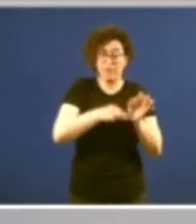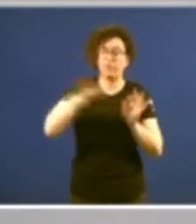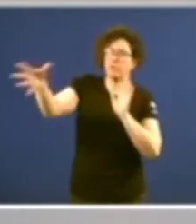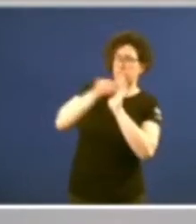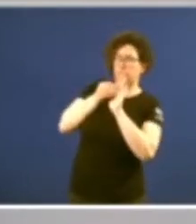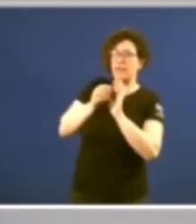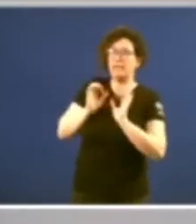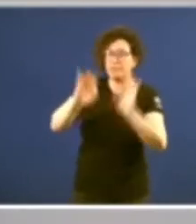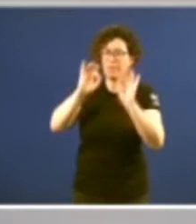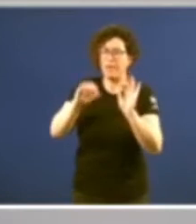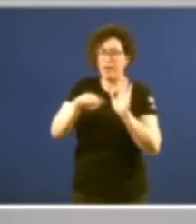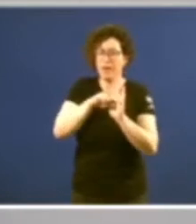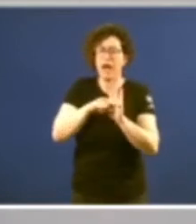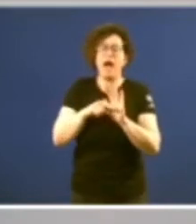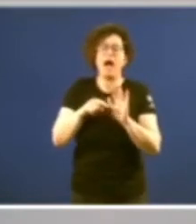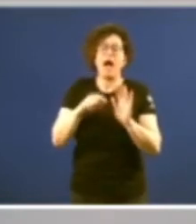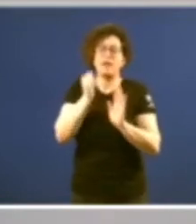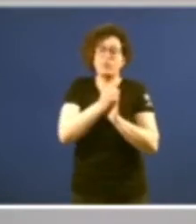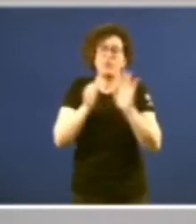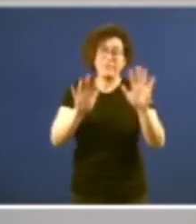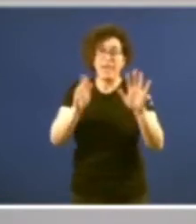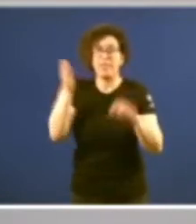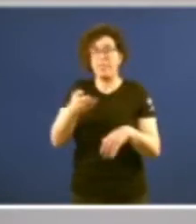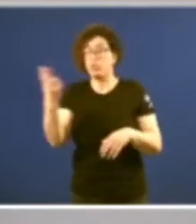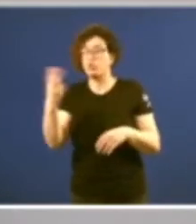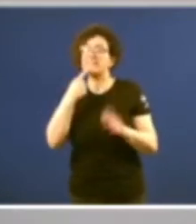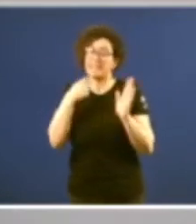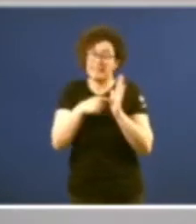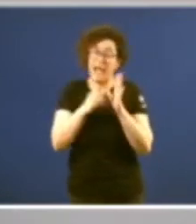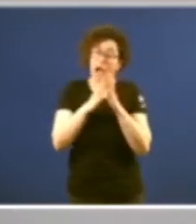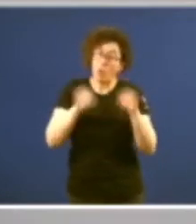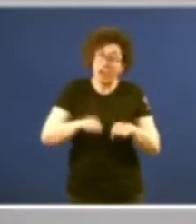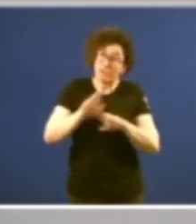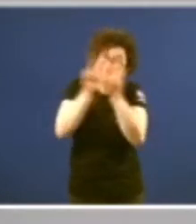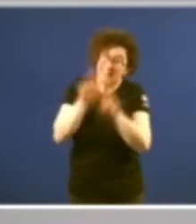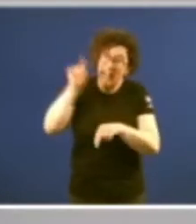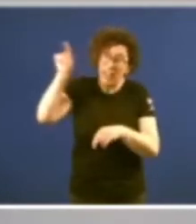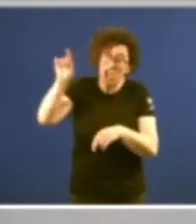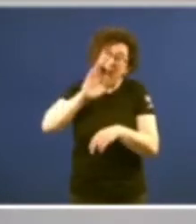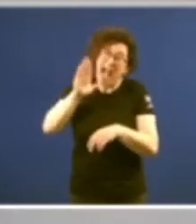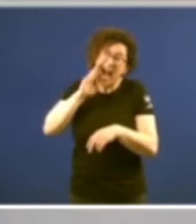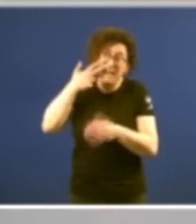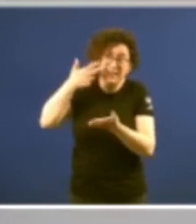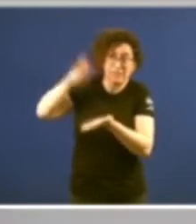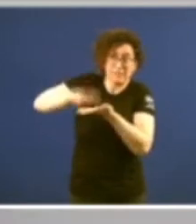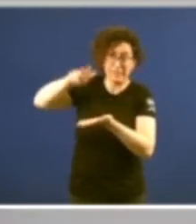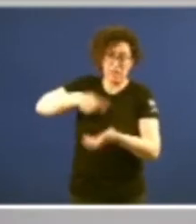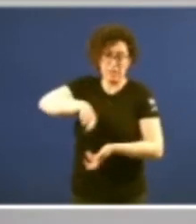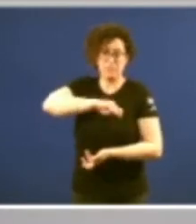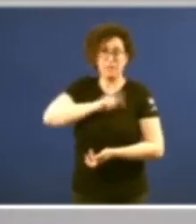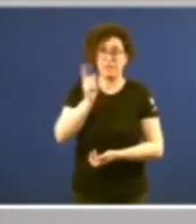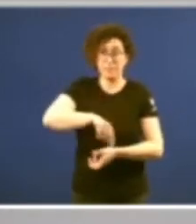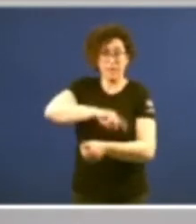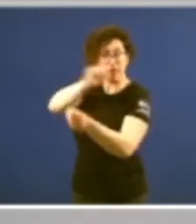o artículo 12 da Constitución Española, nos dice que esos tratados de acuerdos internacionales ratificados por España